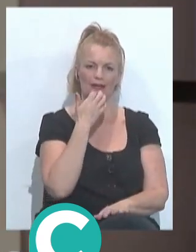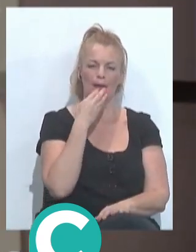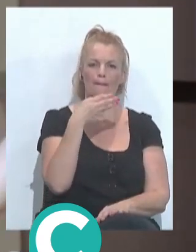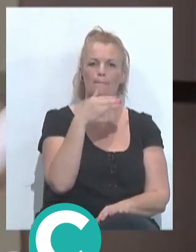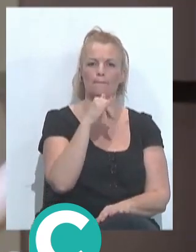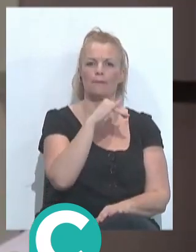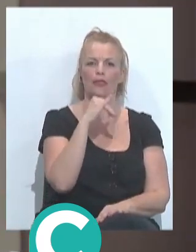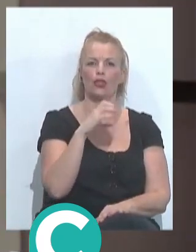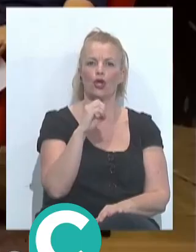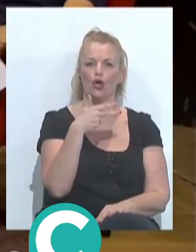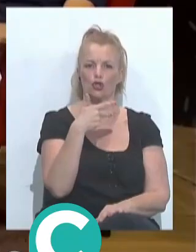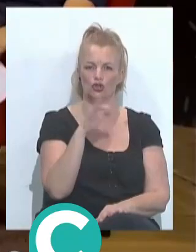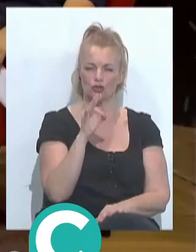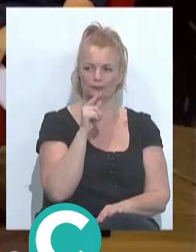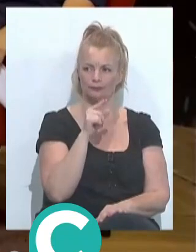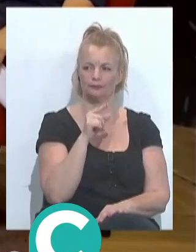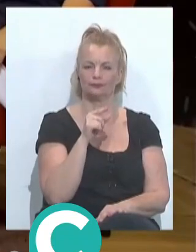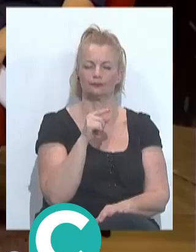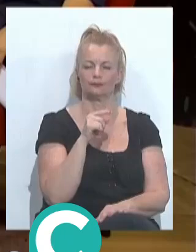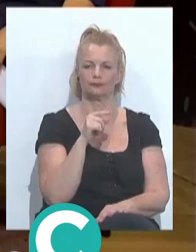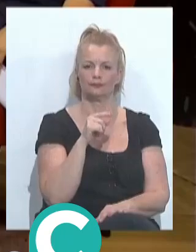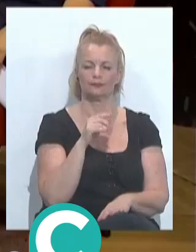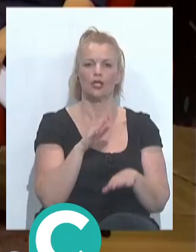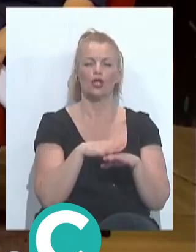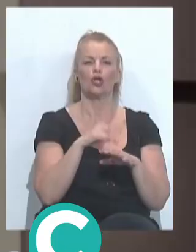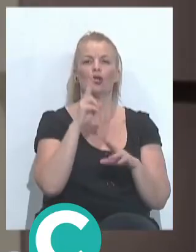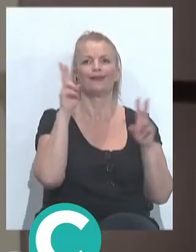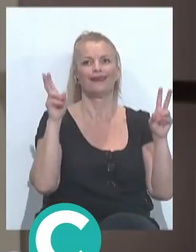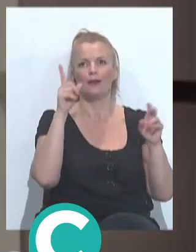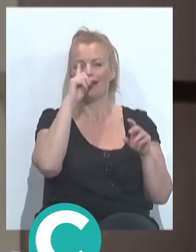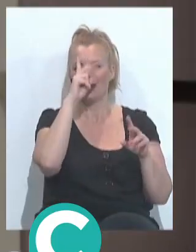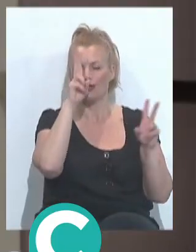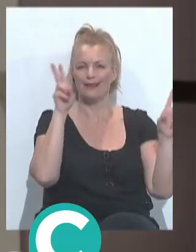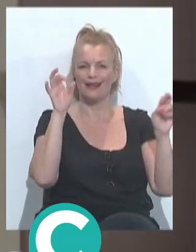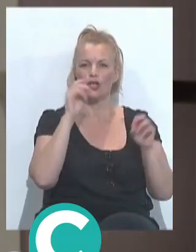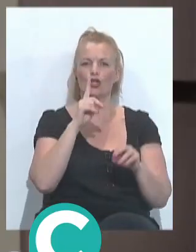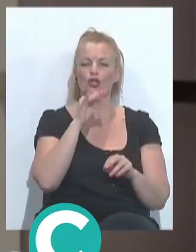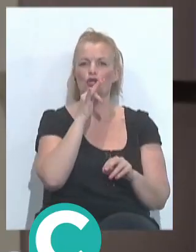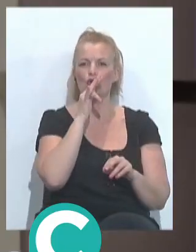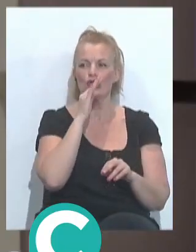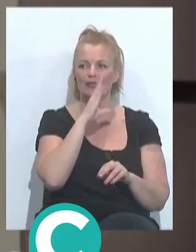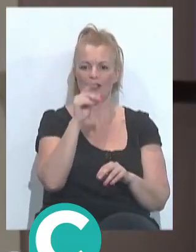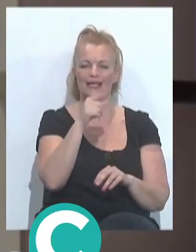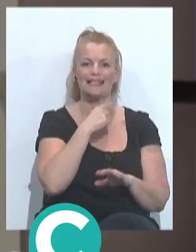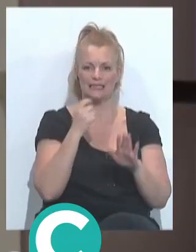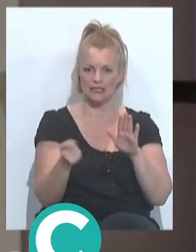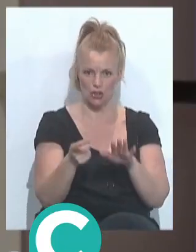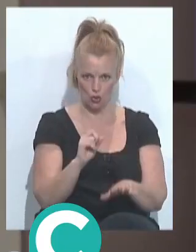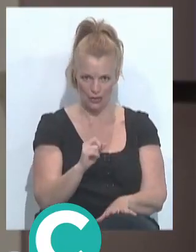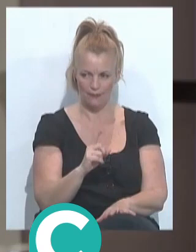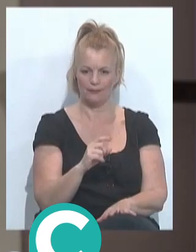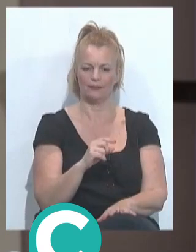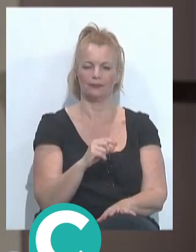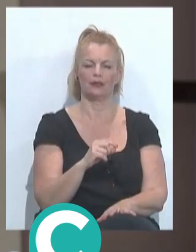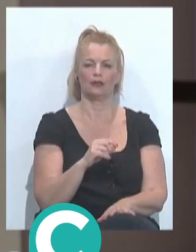bizcocho, el año de... Sí, no te vayas todavía. No te vayas todavía. Yo tengo la sensación realmente que al jurado no le gustó esa chirigota. Pasa que